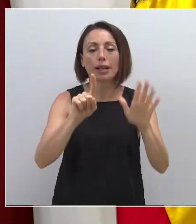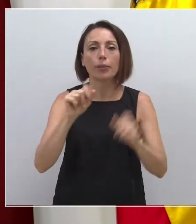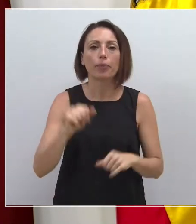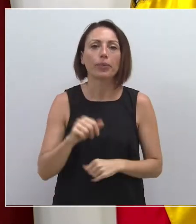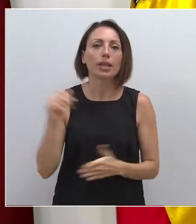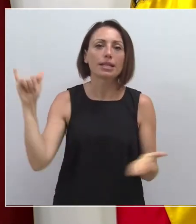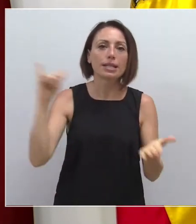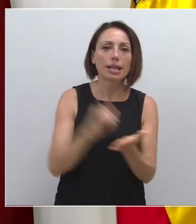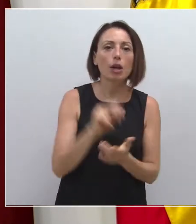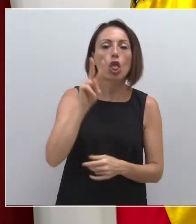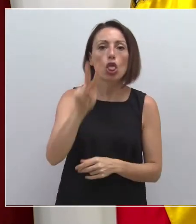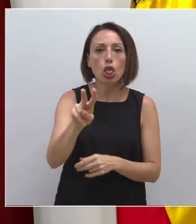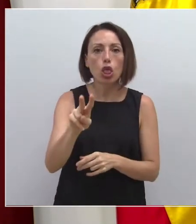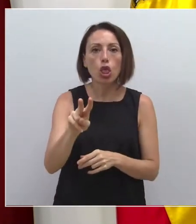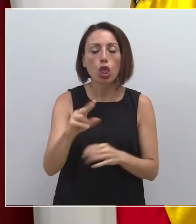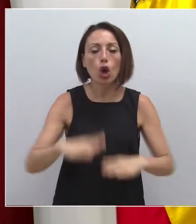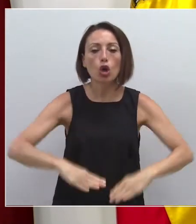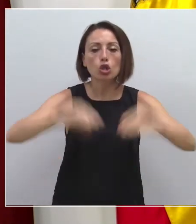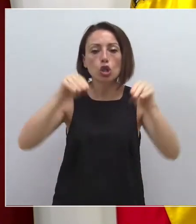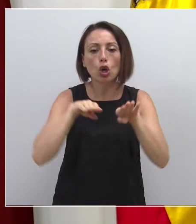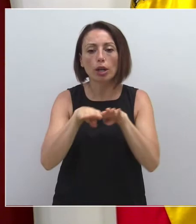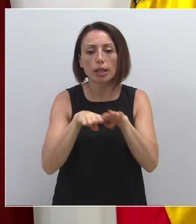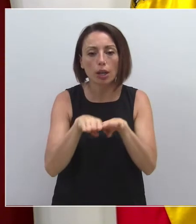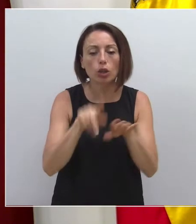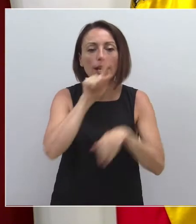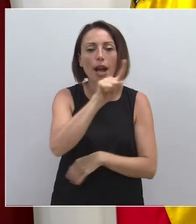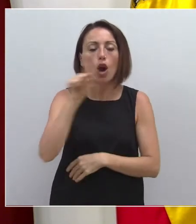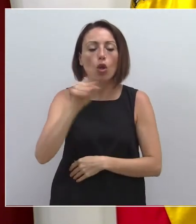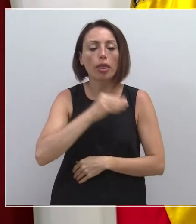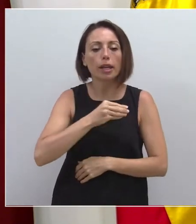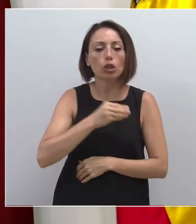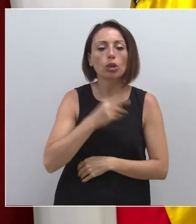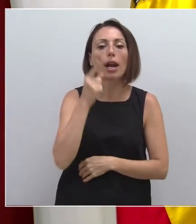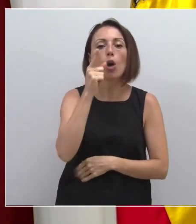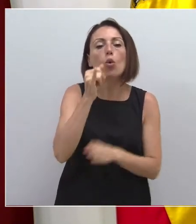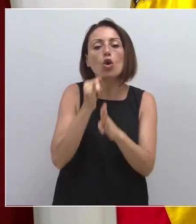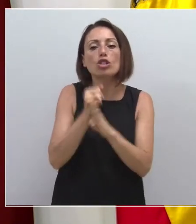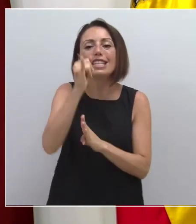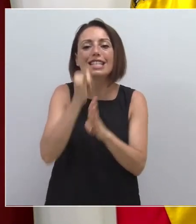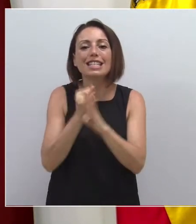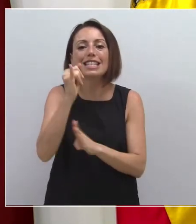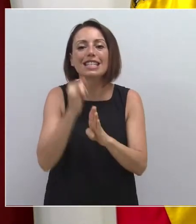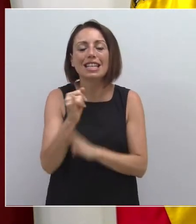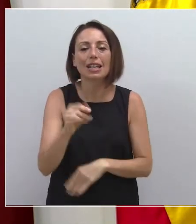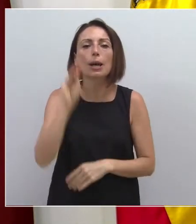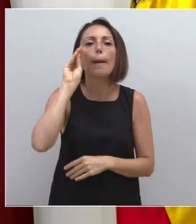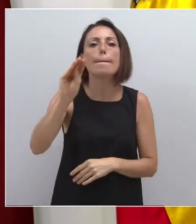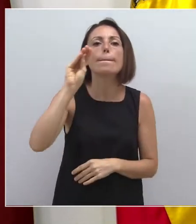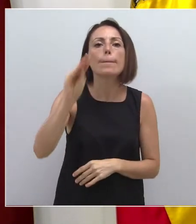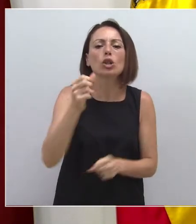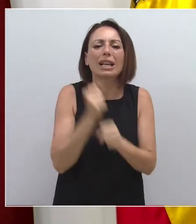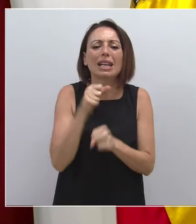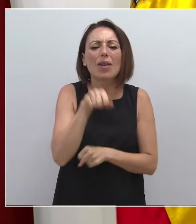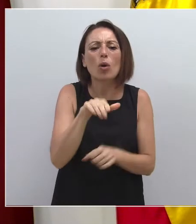dos a Torre de Cotillas, once a Totana y uno a Yecla. ¿Cómo está resultando el trabajo en